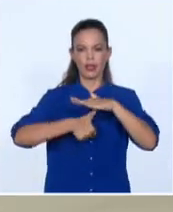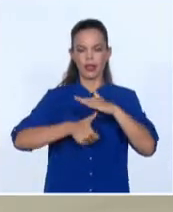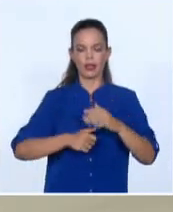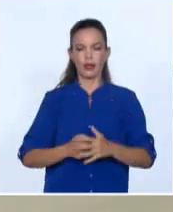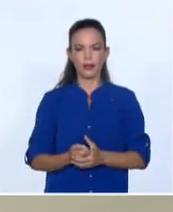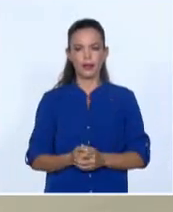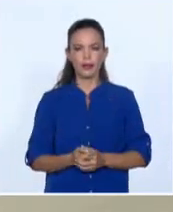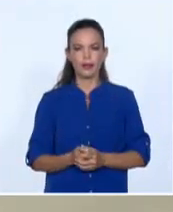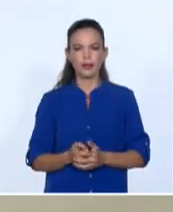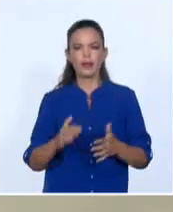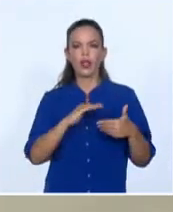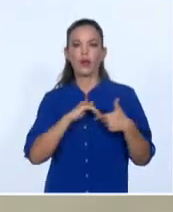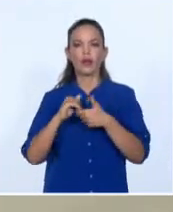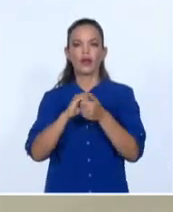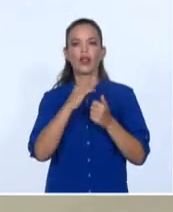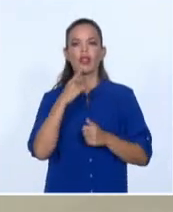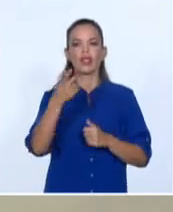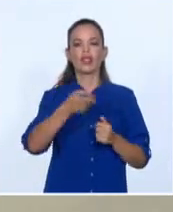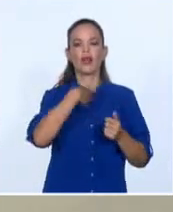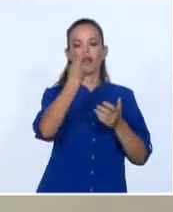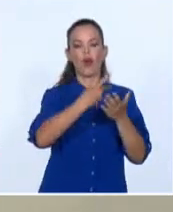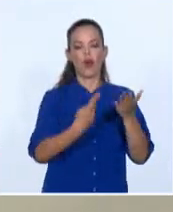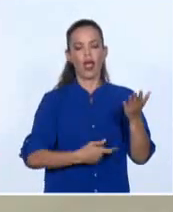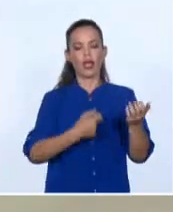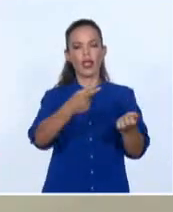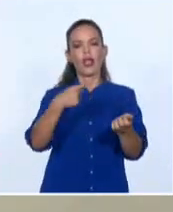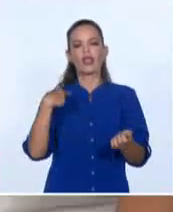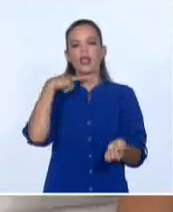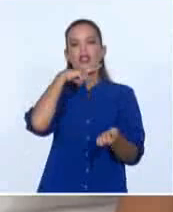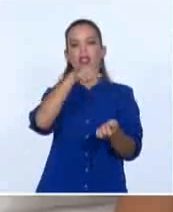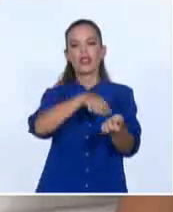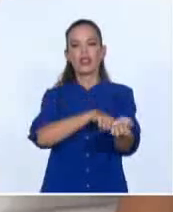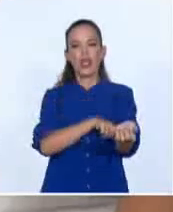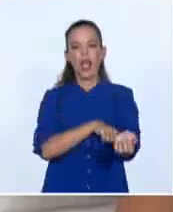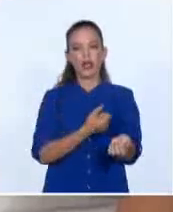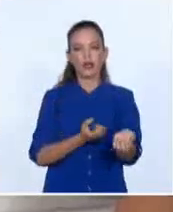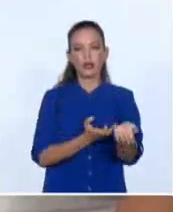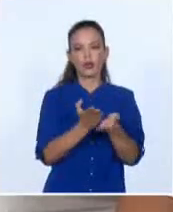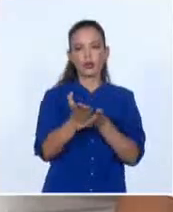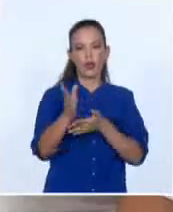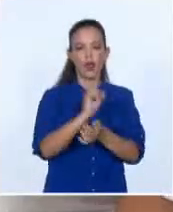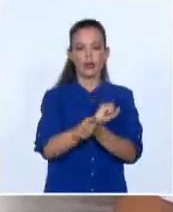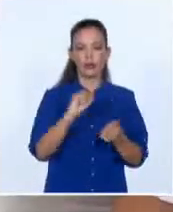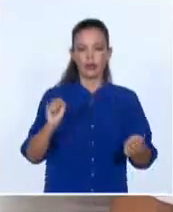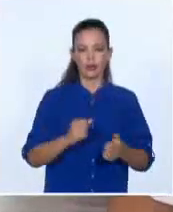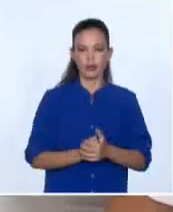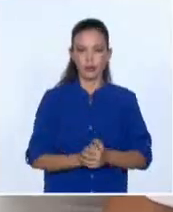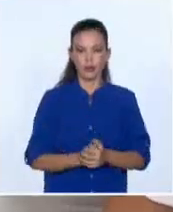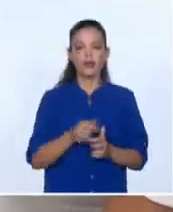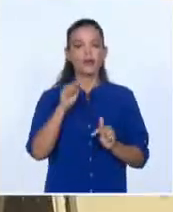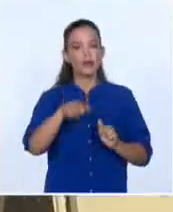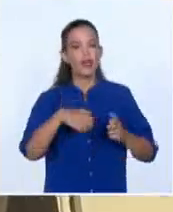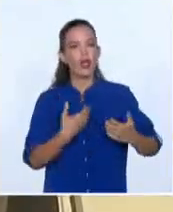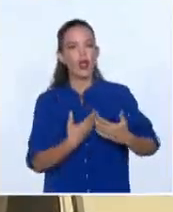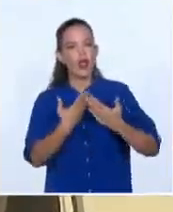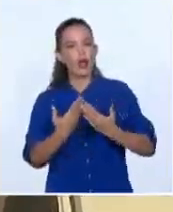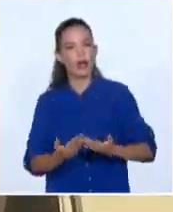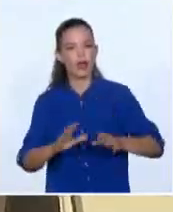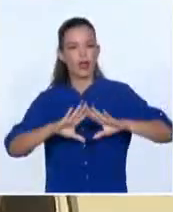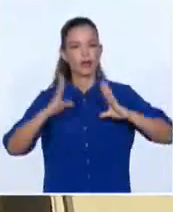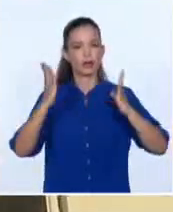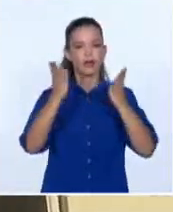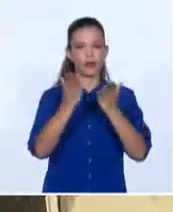los poetas que la sangre de los mártires abona el suelo de la patria. Los granmenses rinden el merecido homenaje a uno de los más